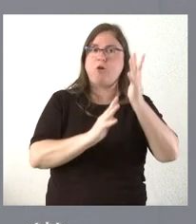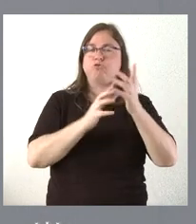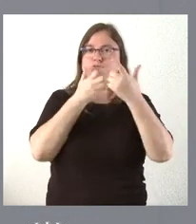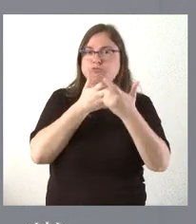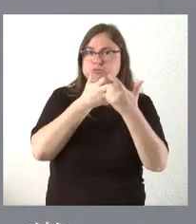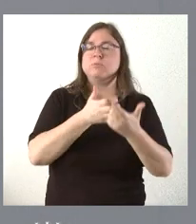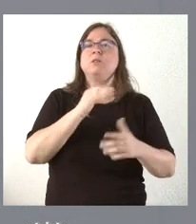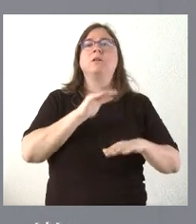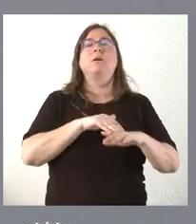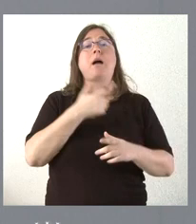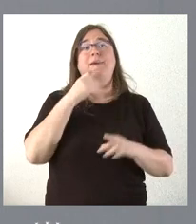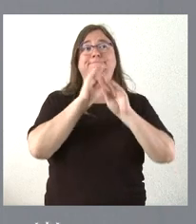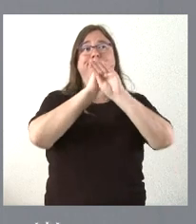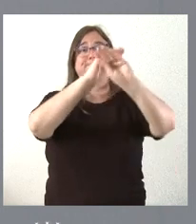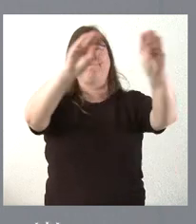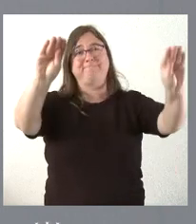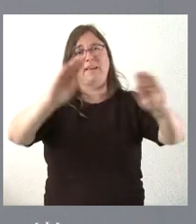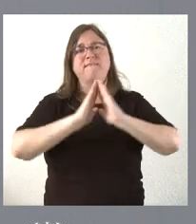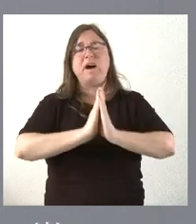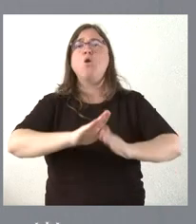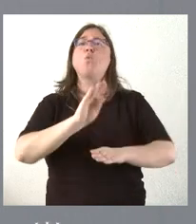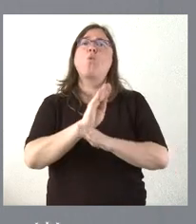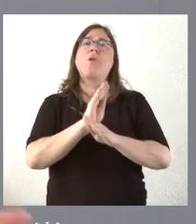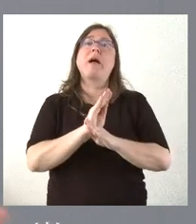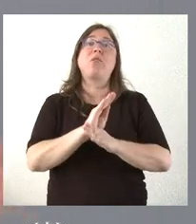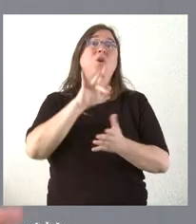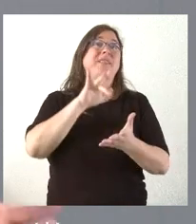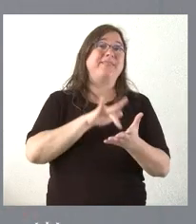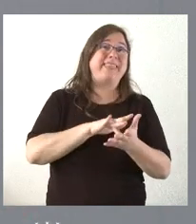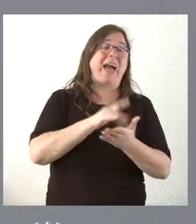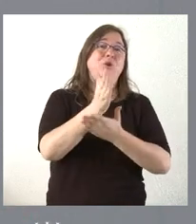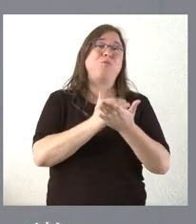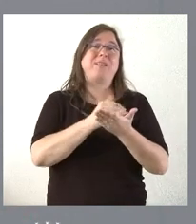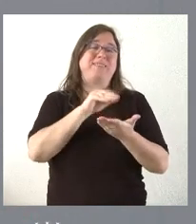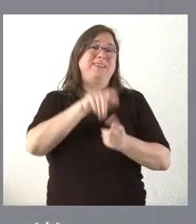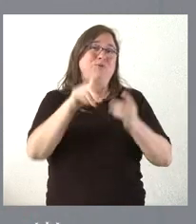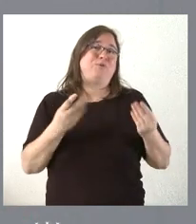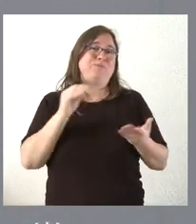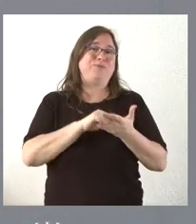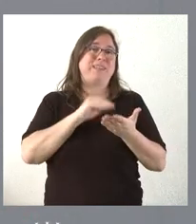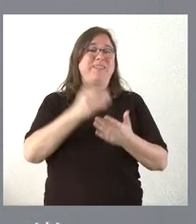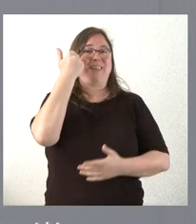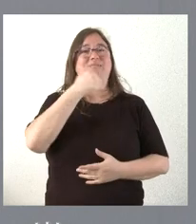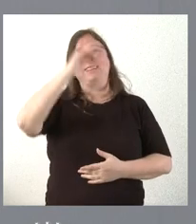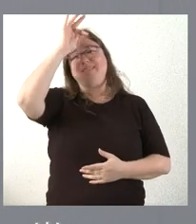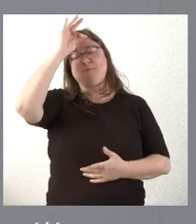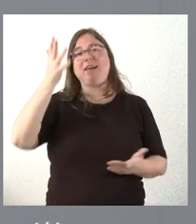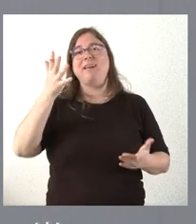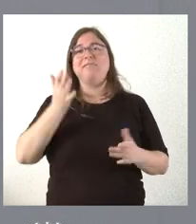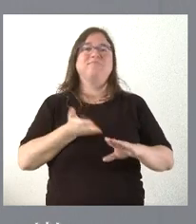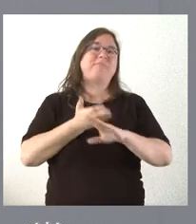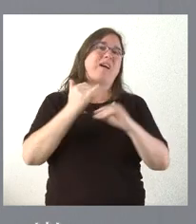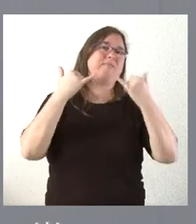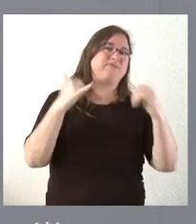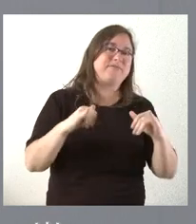más, a hacer un llamamiento a la prudencia del conjunto de los ciudadanos, el Día de la Comunidad. Muchas de las personas de Castilla en este fin de semana saldrán.